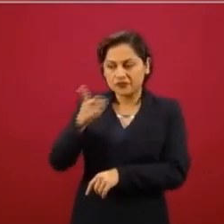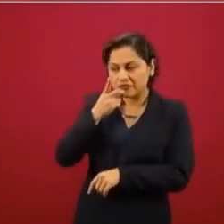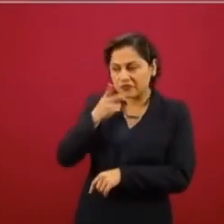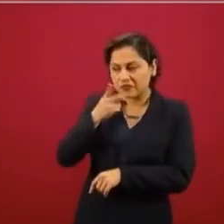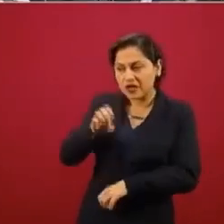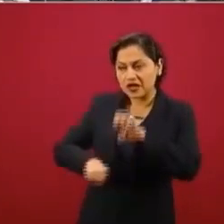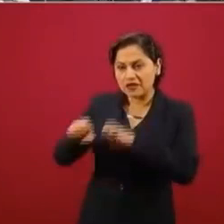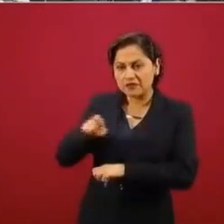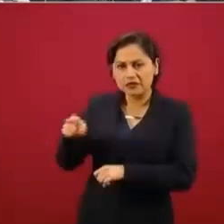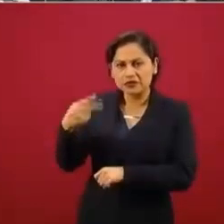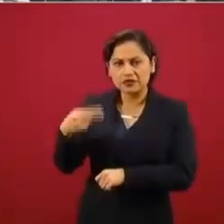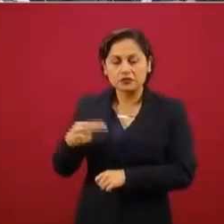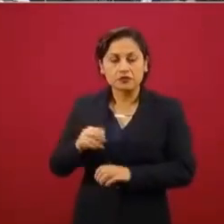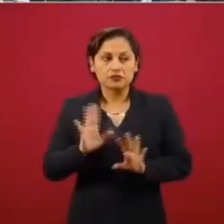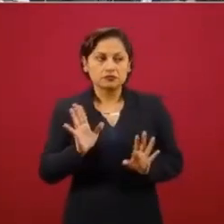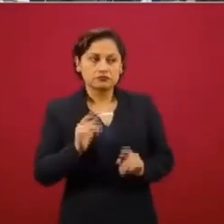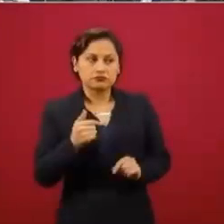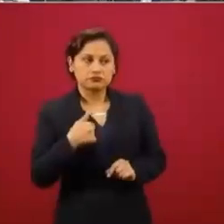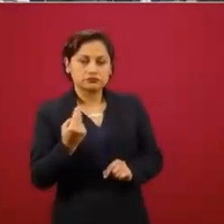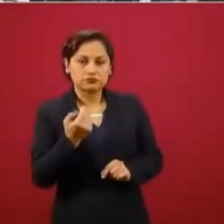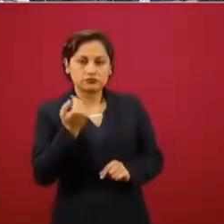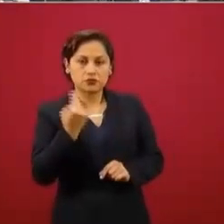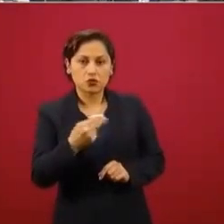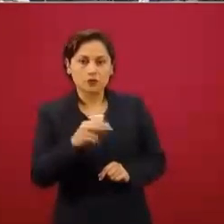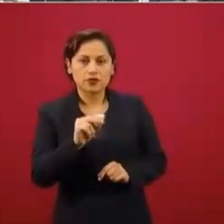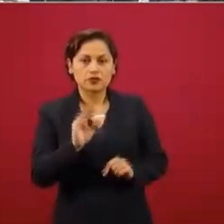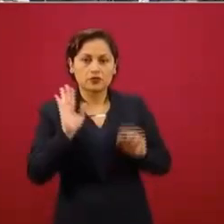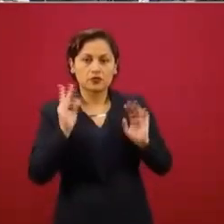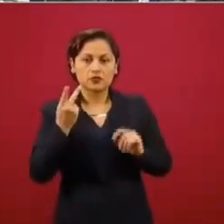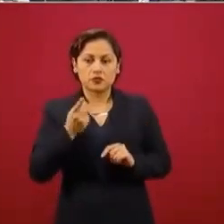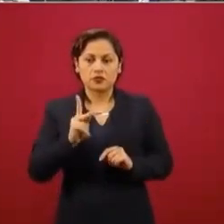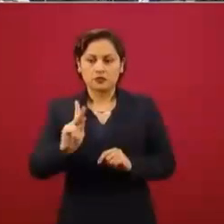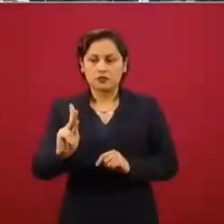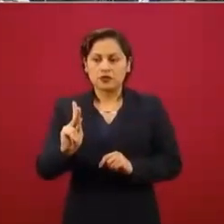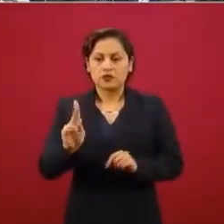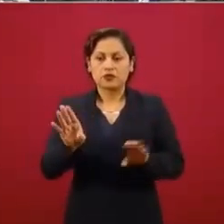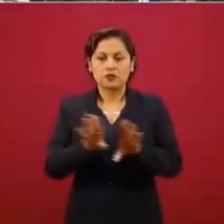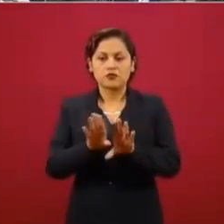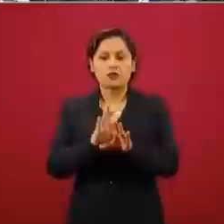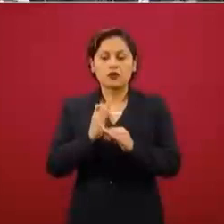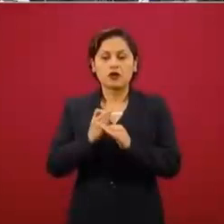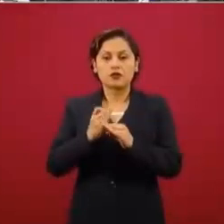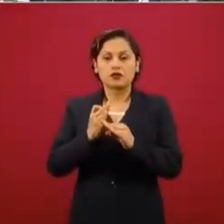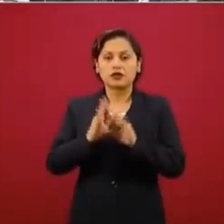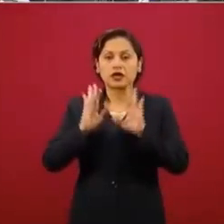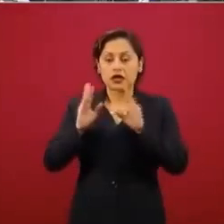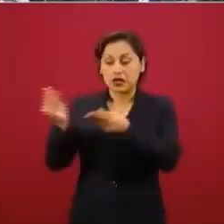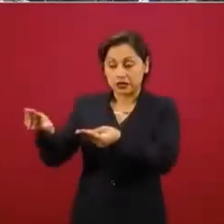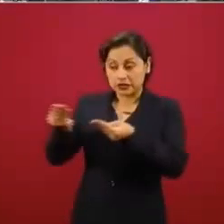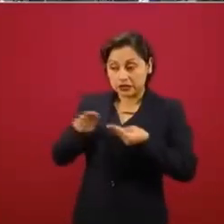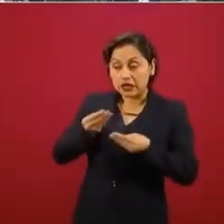gustaría no decirle, pero si lo necesita, se lo puedo decir por aquí. Pero que no parezca una gestión. Pero si nos da esta información,